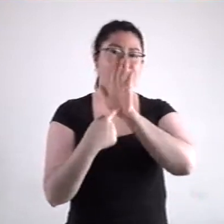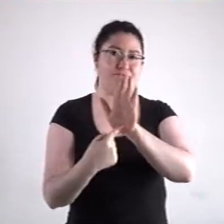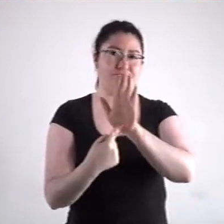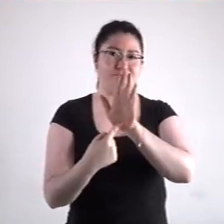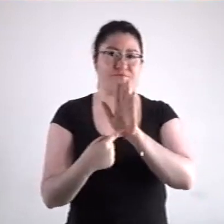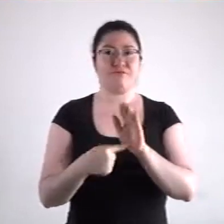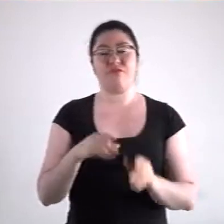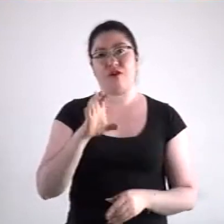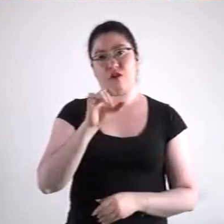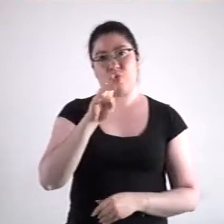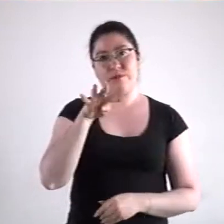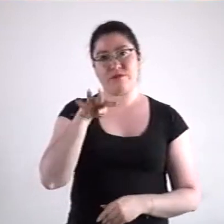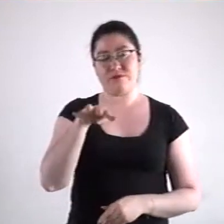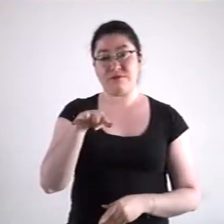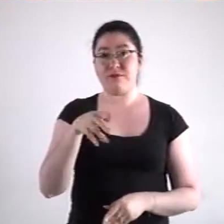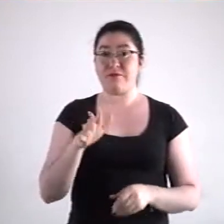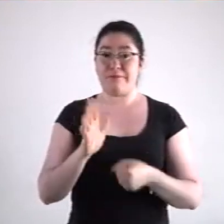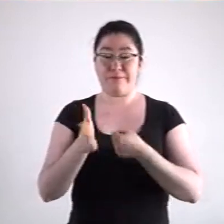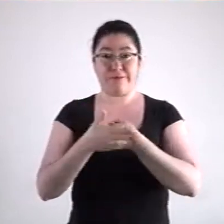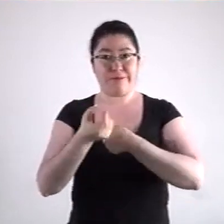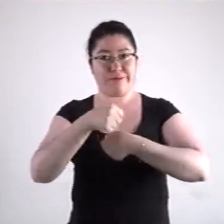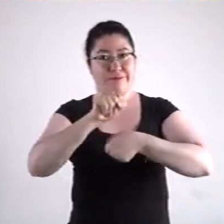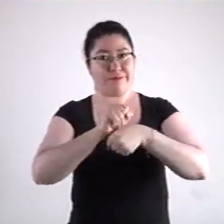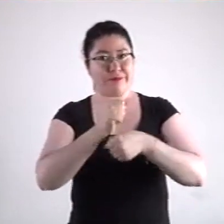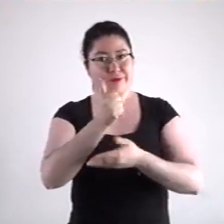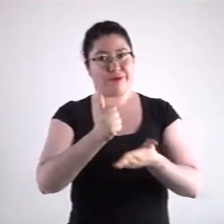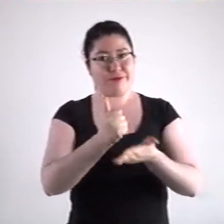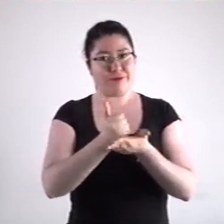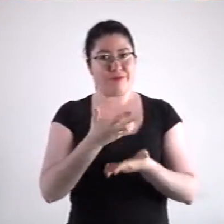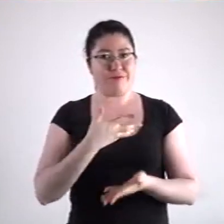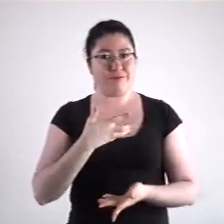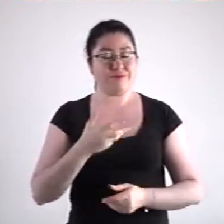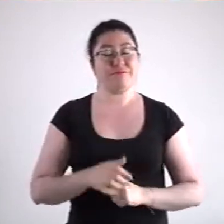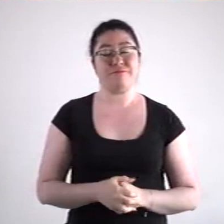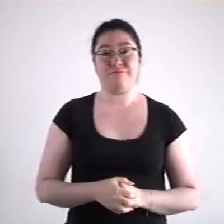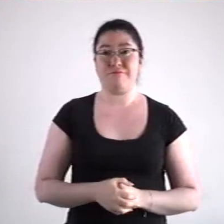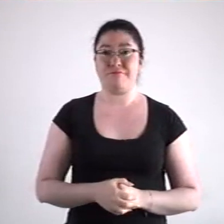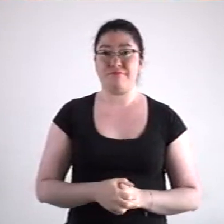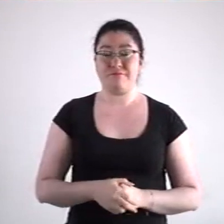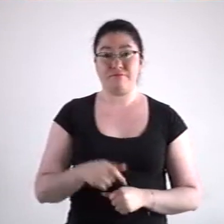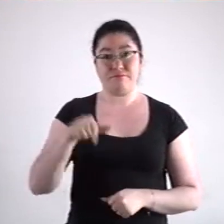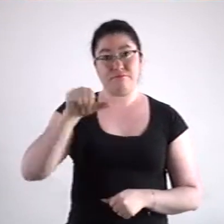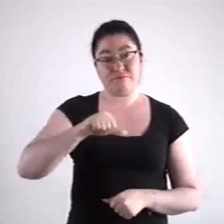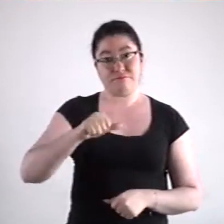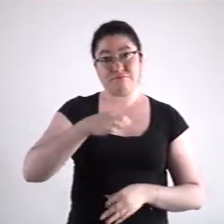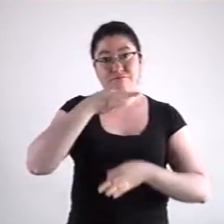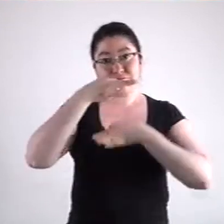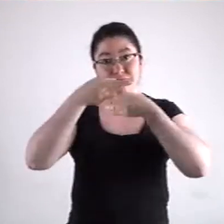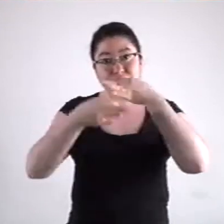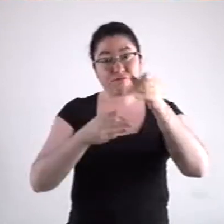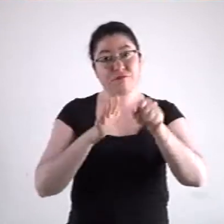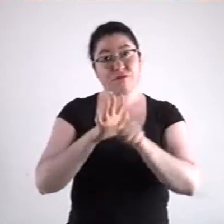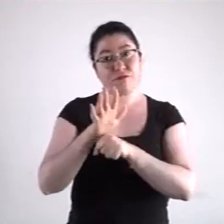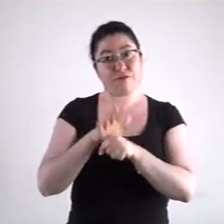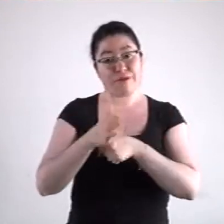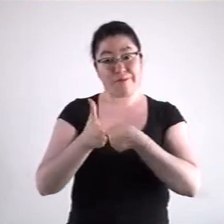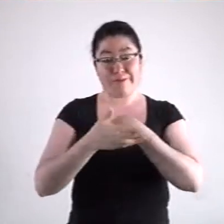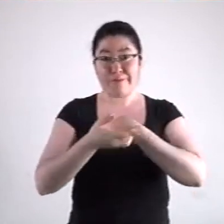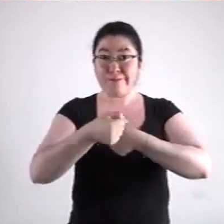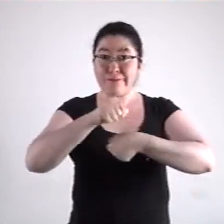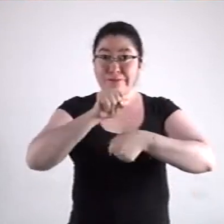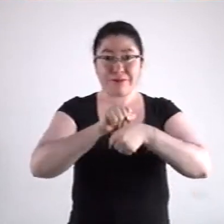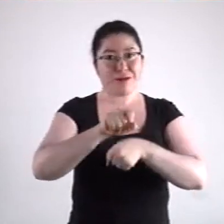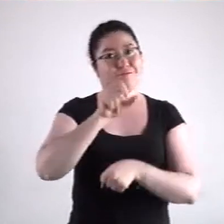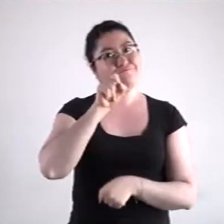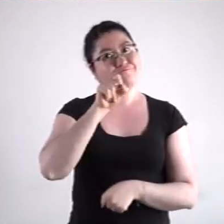en el que se encontrará la ciudad en la próxima semana. Hoy quiero informarles que la ciudad se mantiene para